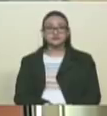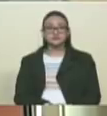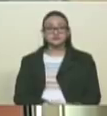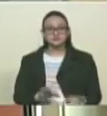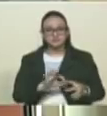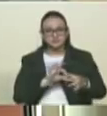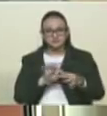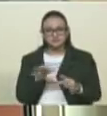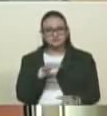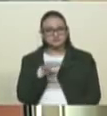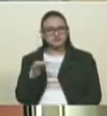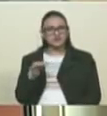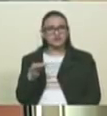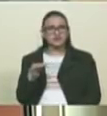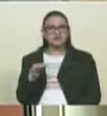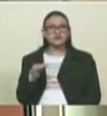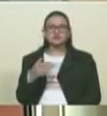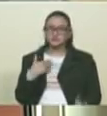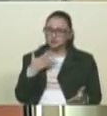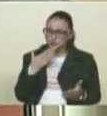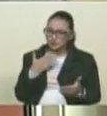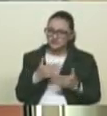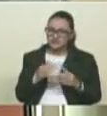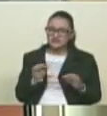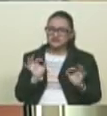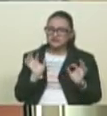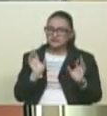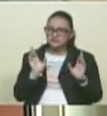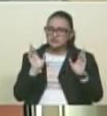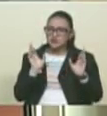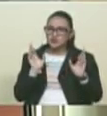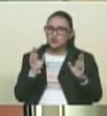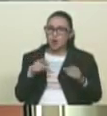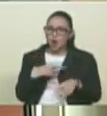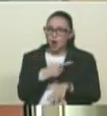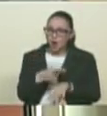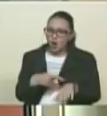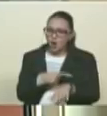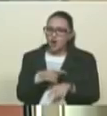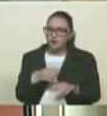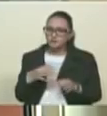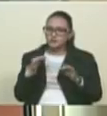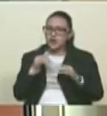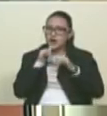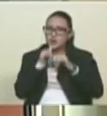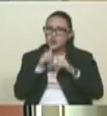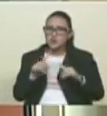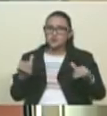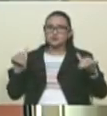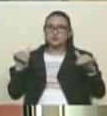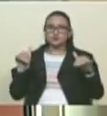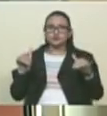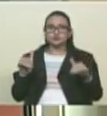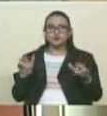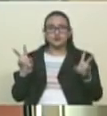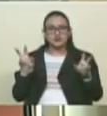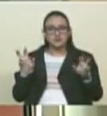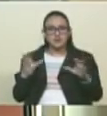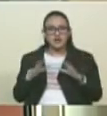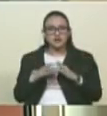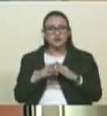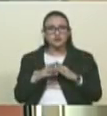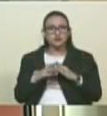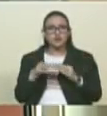perfecta, Son Sire, estamos muy cerca de lograrla. Es cuestión de horas que podamos hacer un anuncio al país respecto a todas las fuerzas